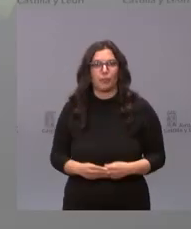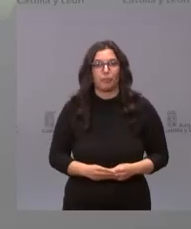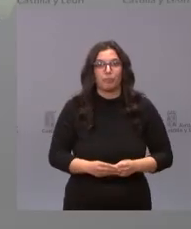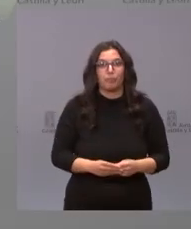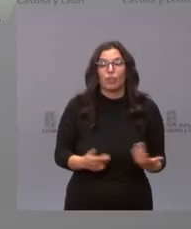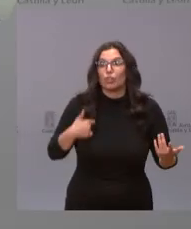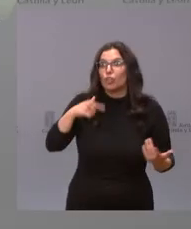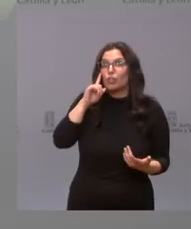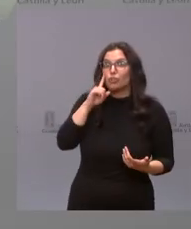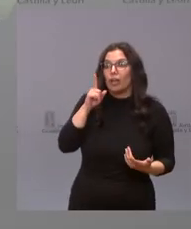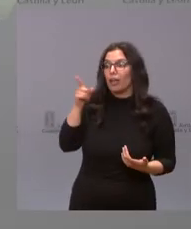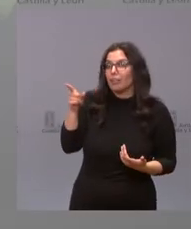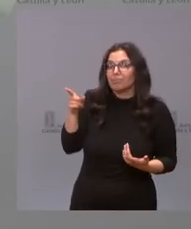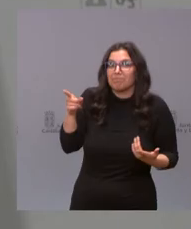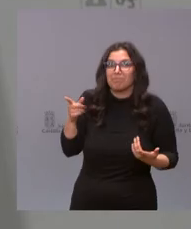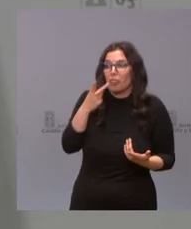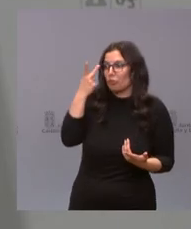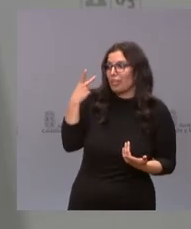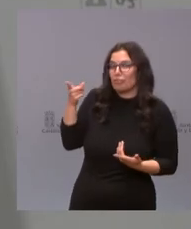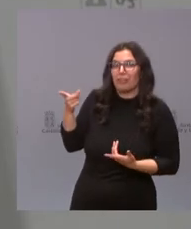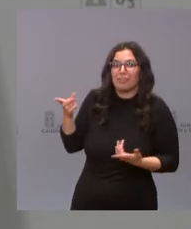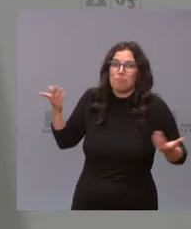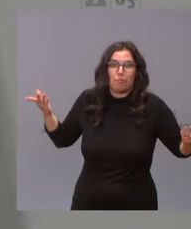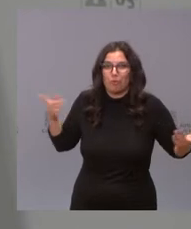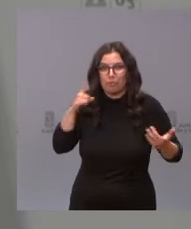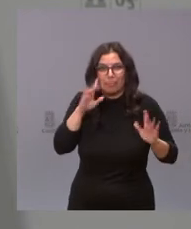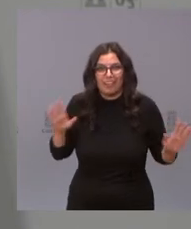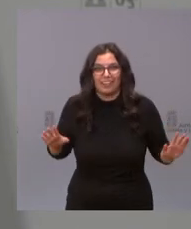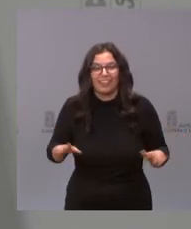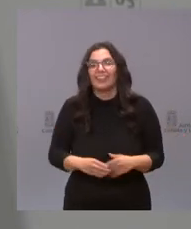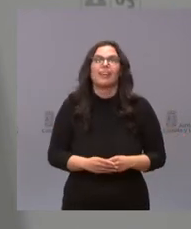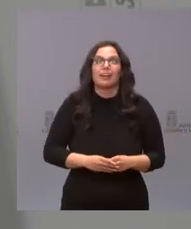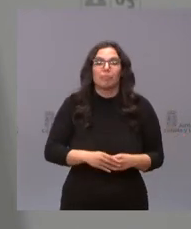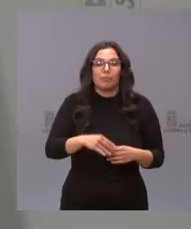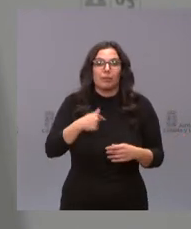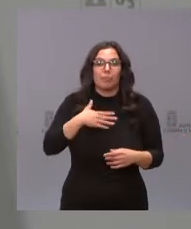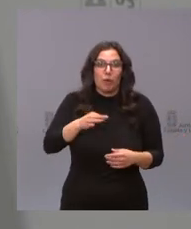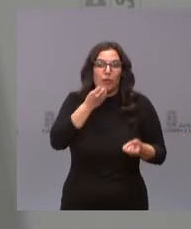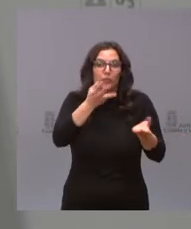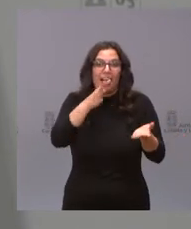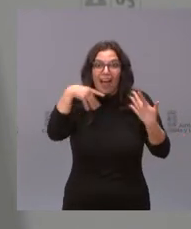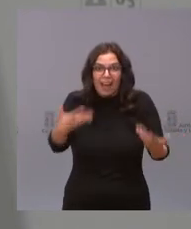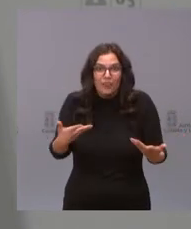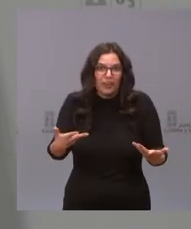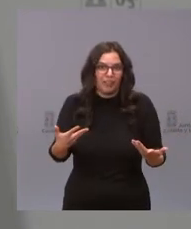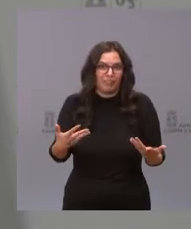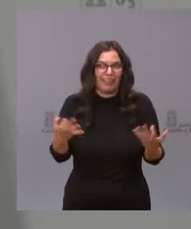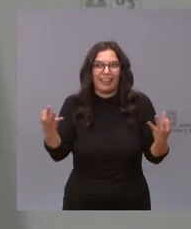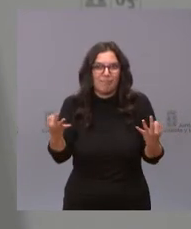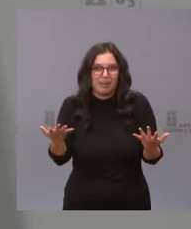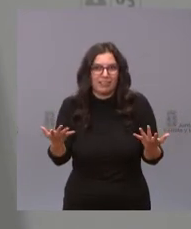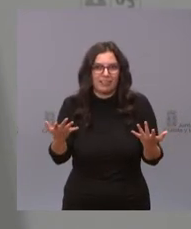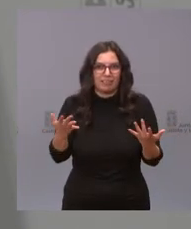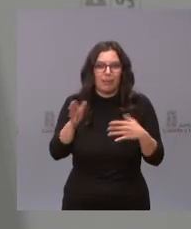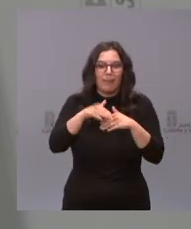yo no sé lo que hubiera ocurrido hace dos años pero lo que sí puedo decir es lo que está ocurriendo en estos momentos y de cara a los dos